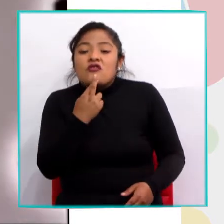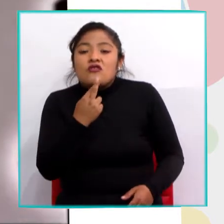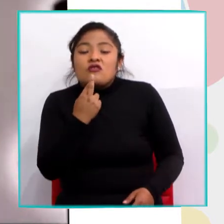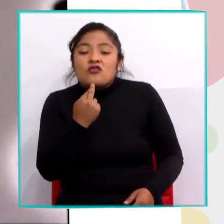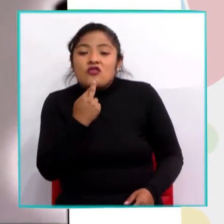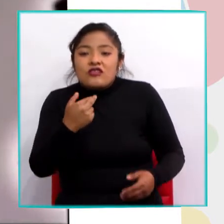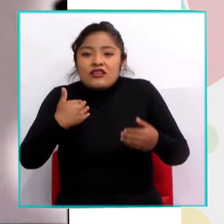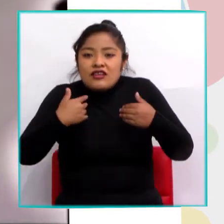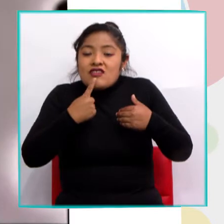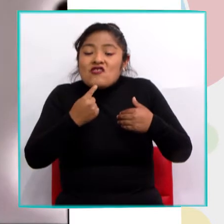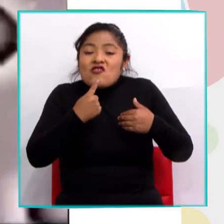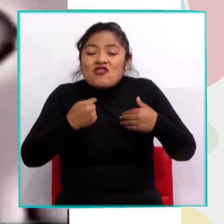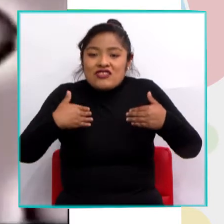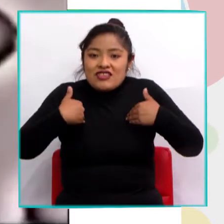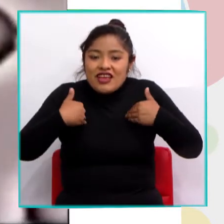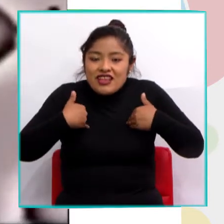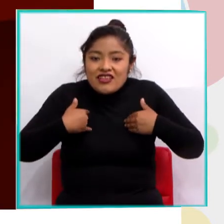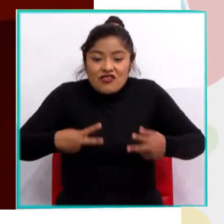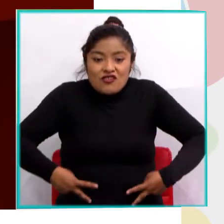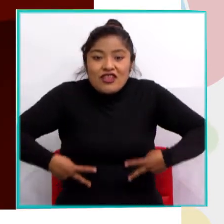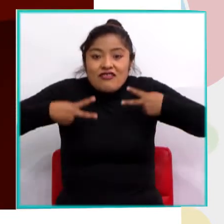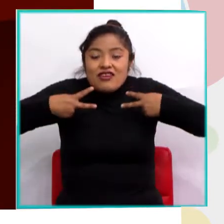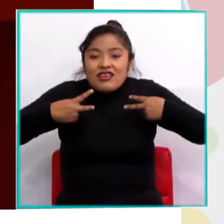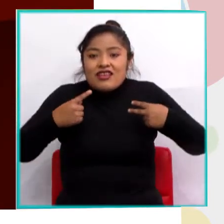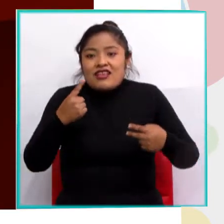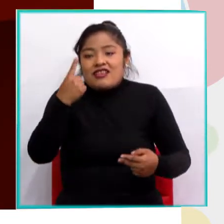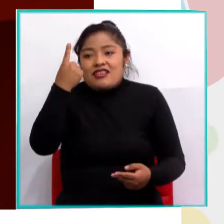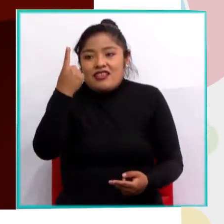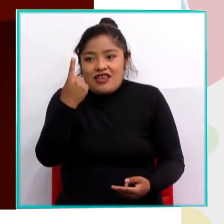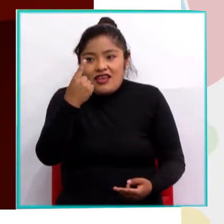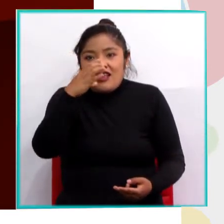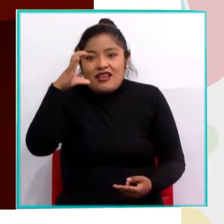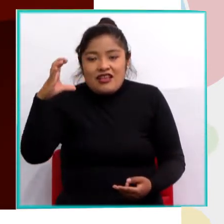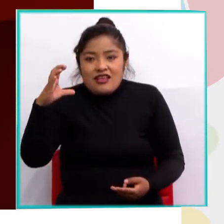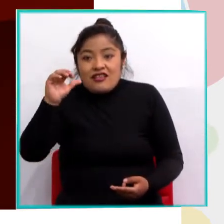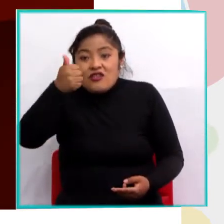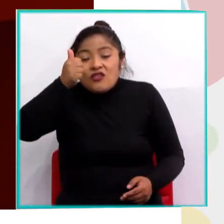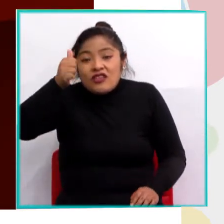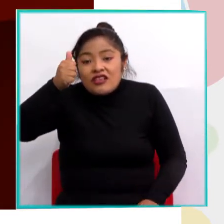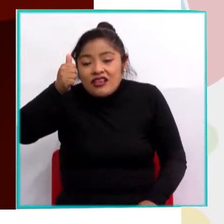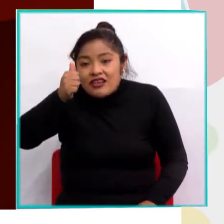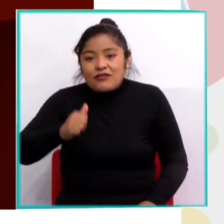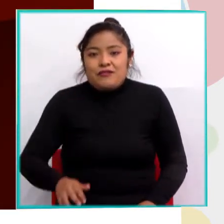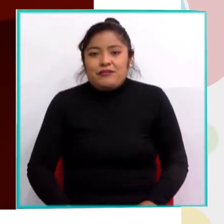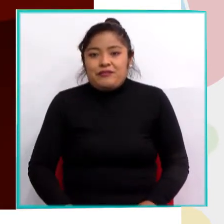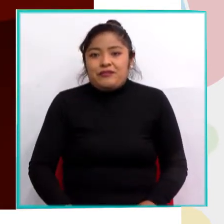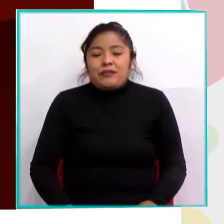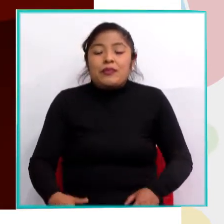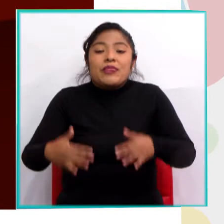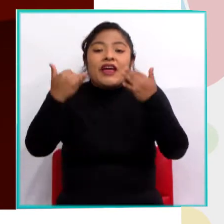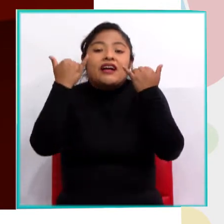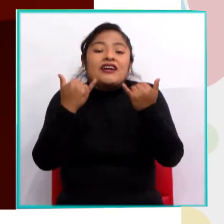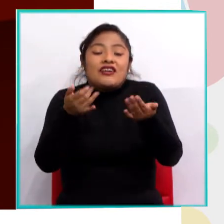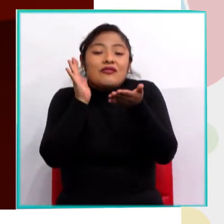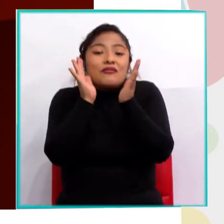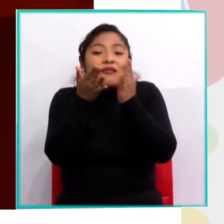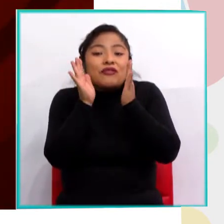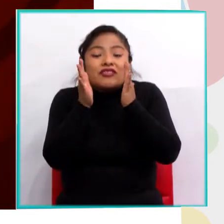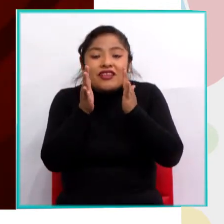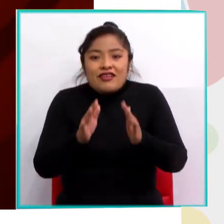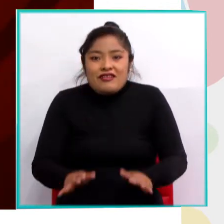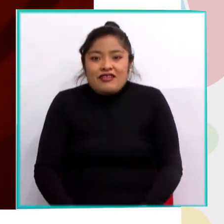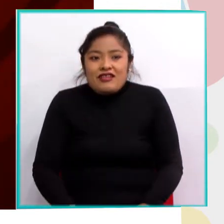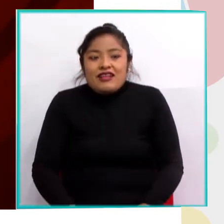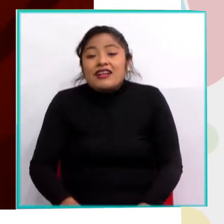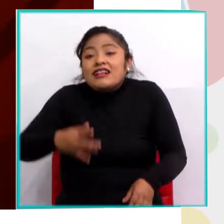días. Ahora, también vamos a hablar del tipo